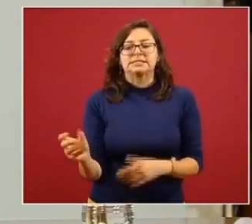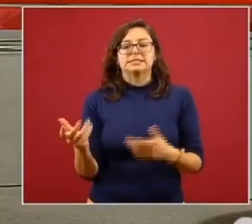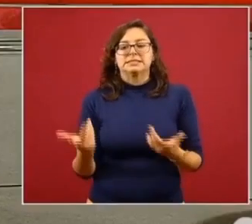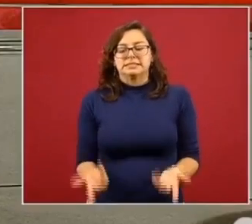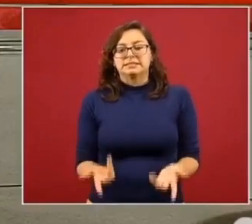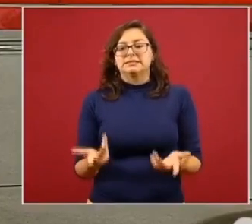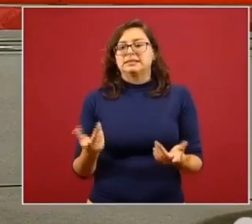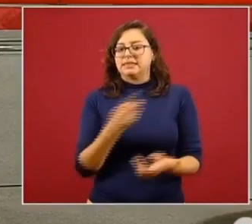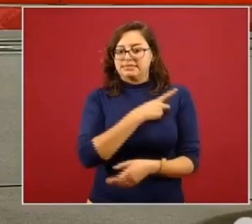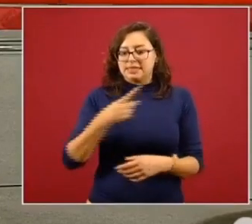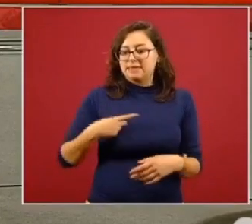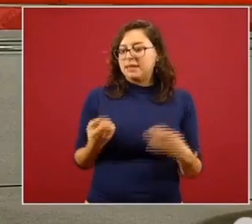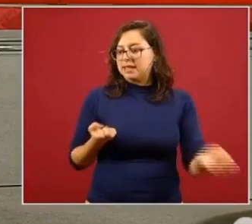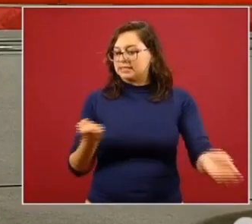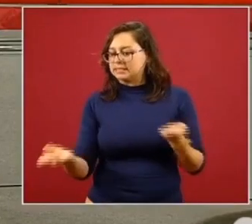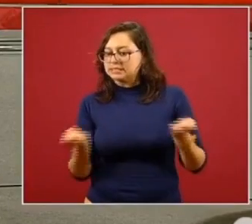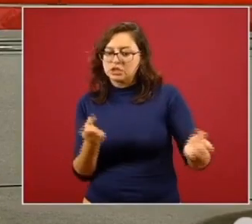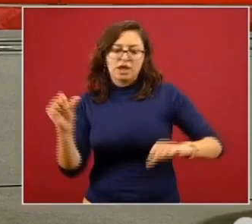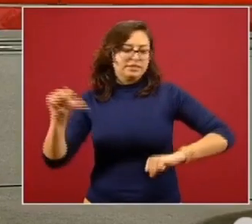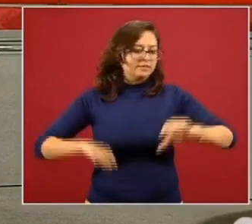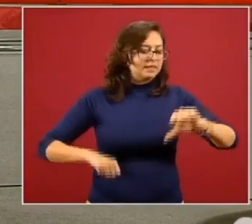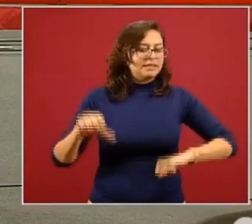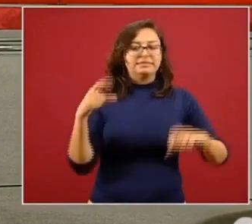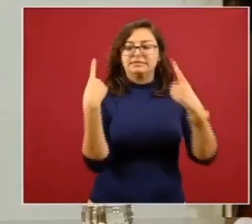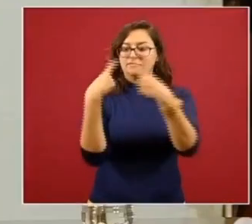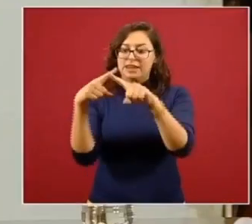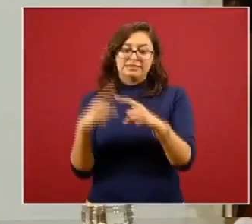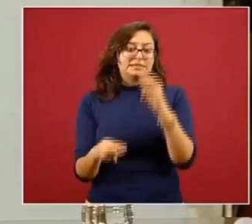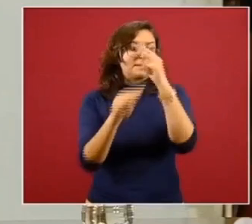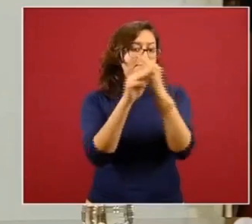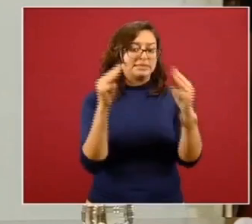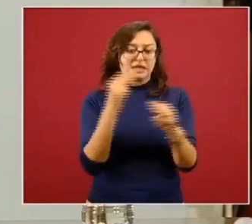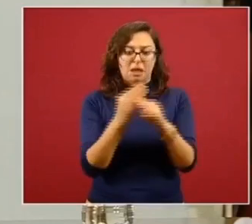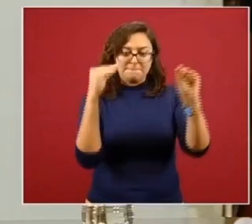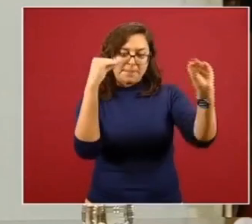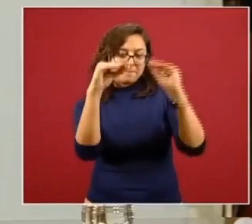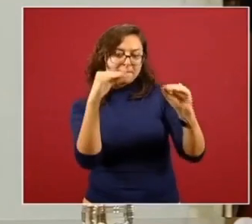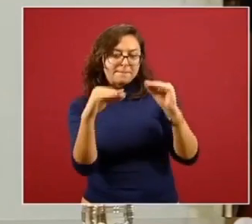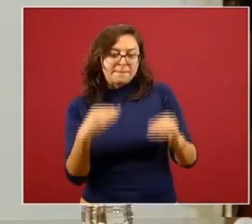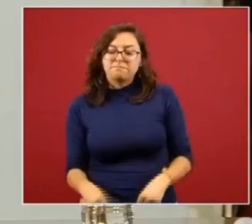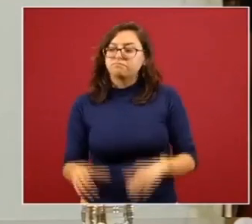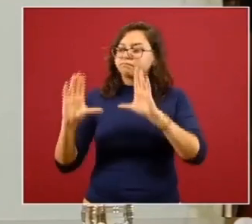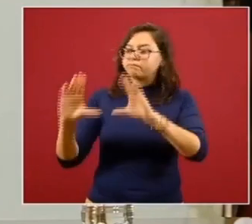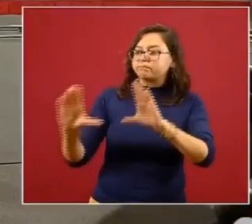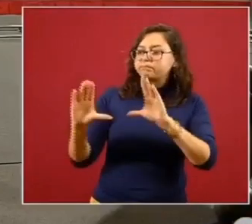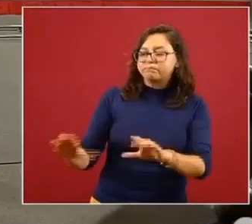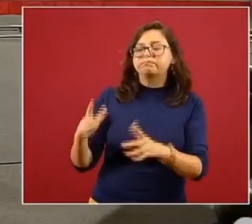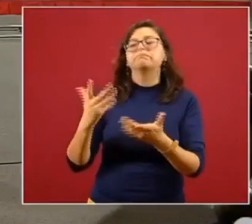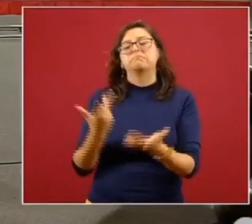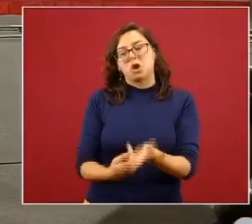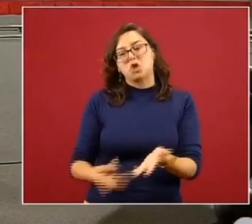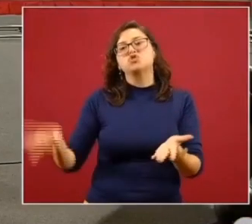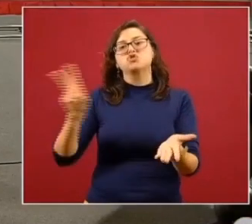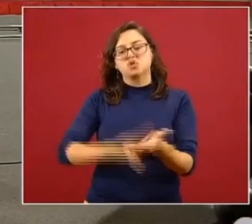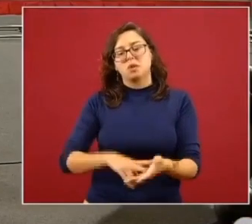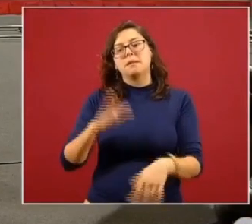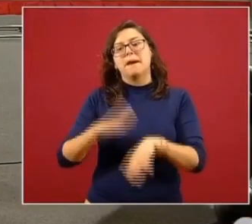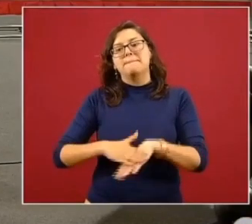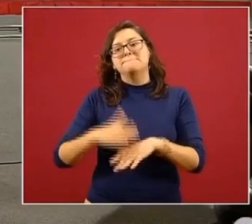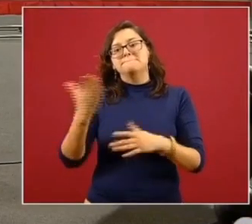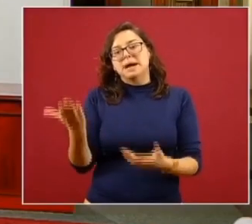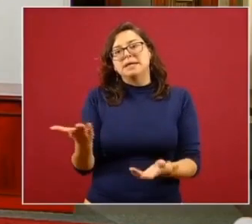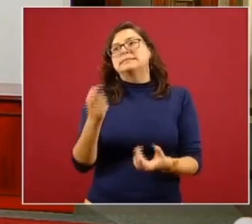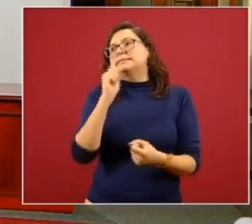pretende que haya activación física y con toda esta nueva materia que hemos estado trabajando efectivamente se está reforzando al margen